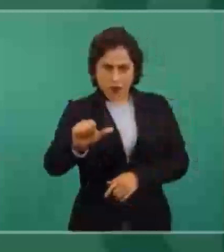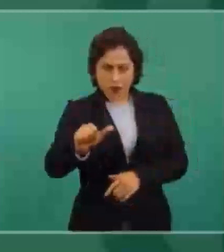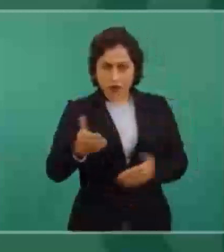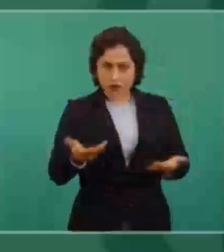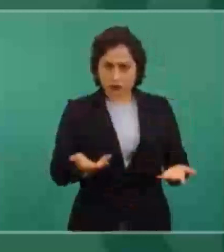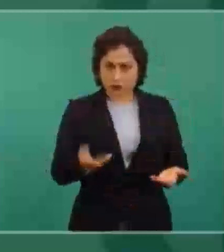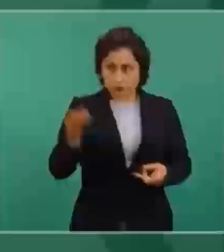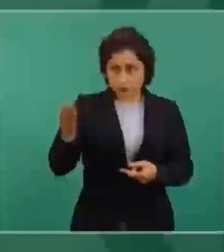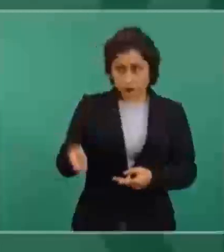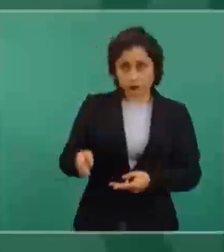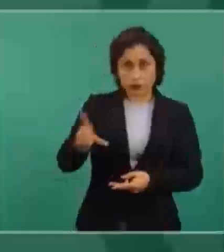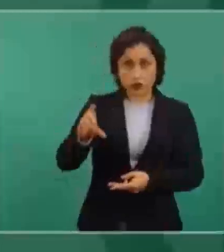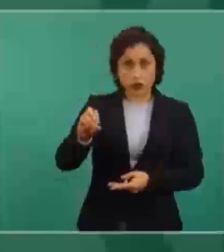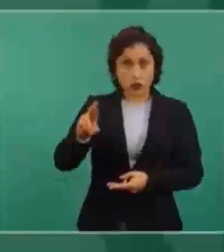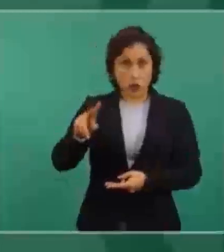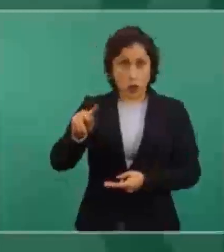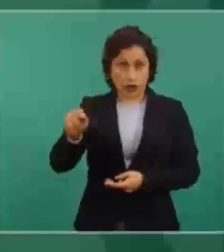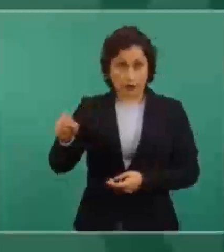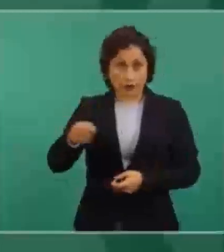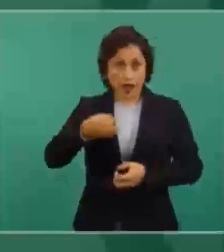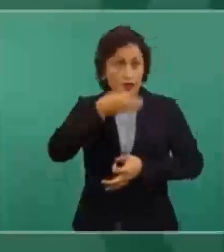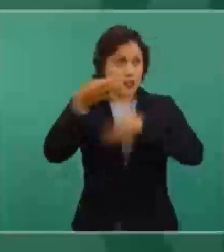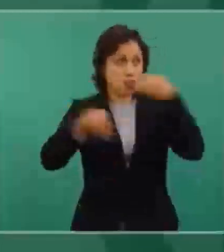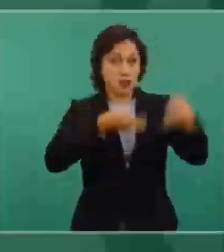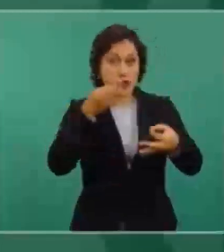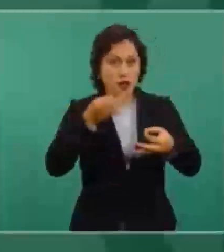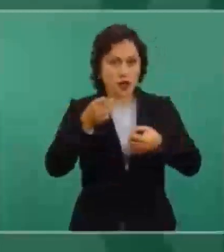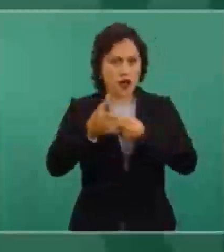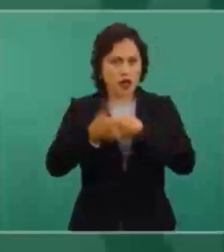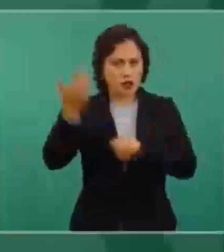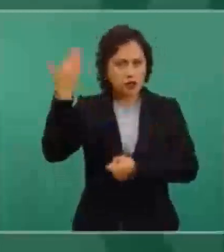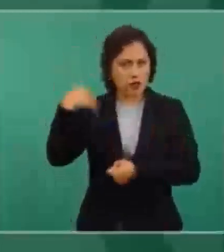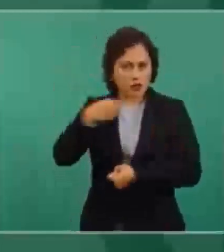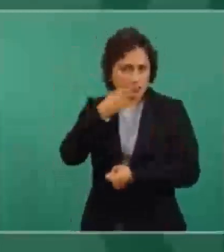de Mola en su momento?